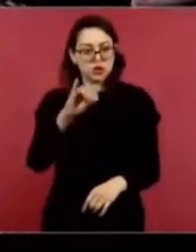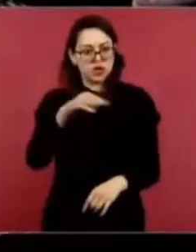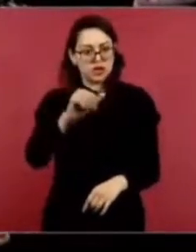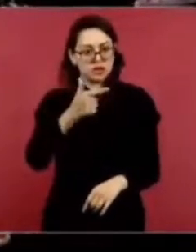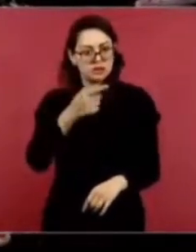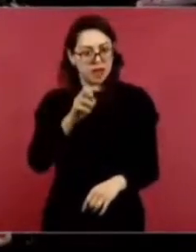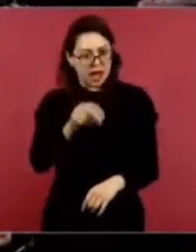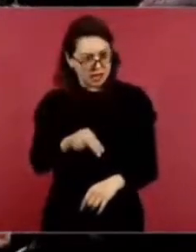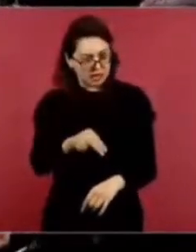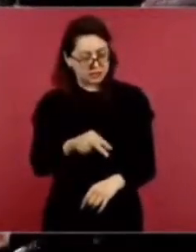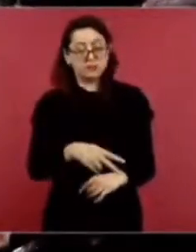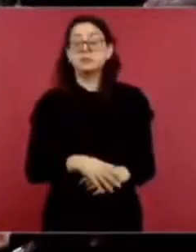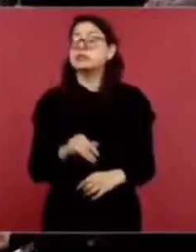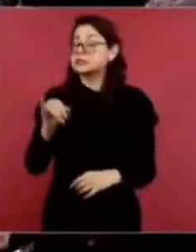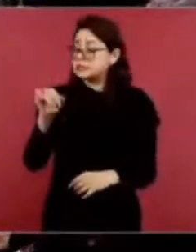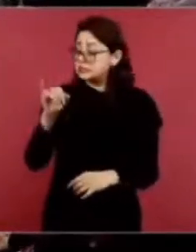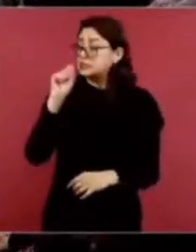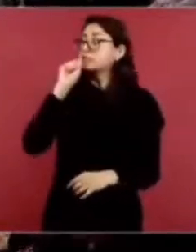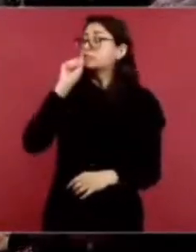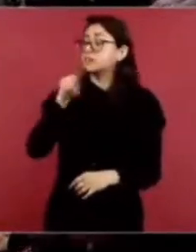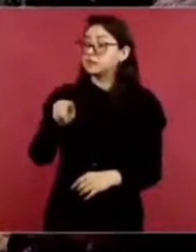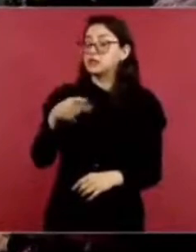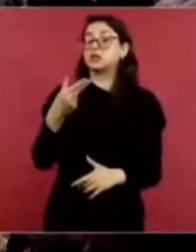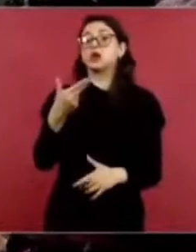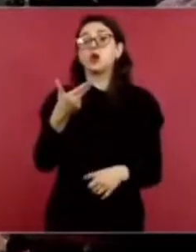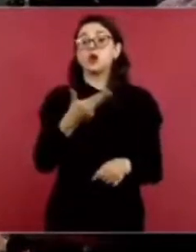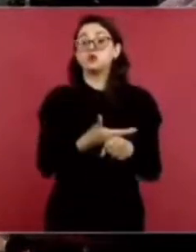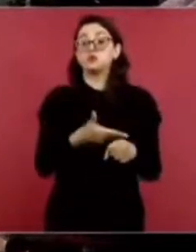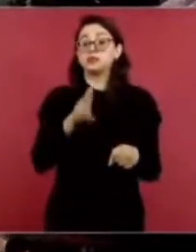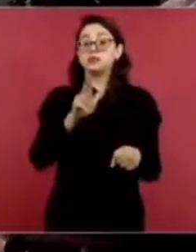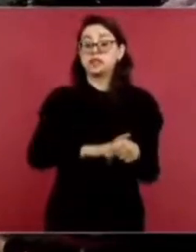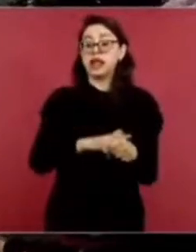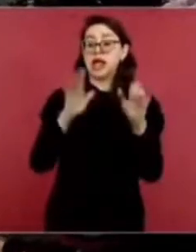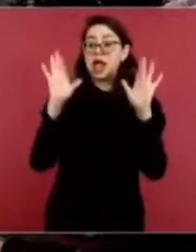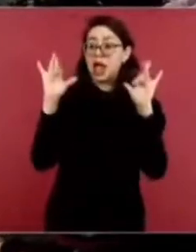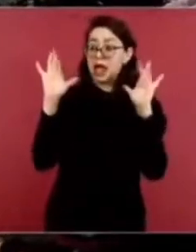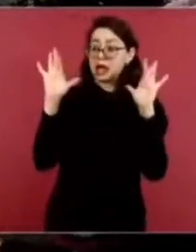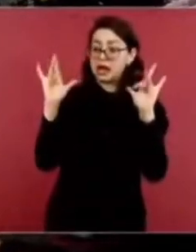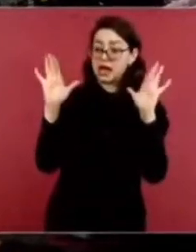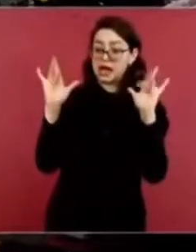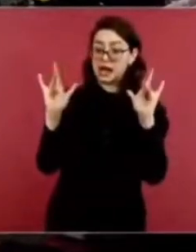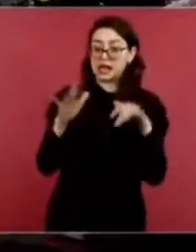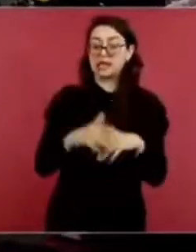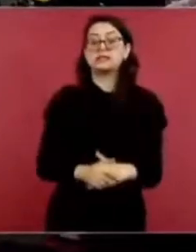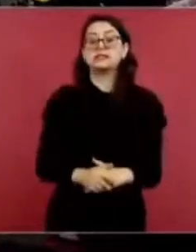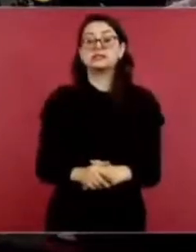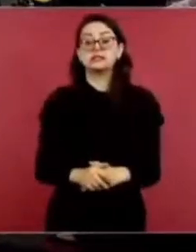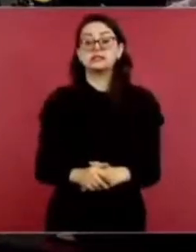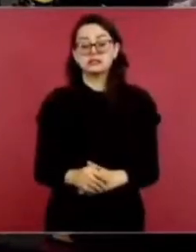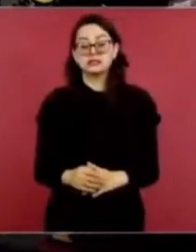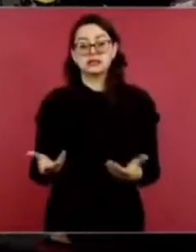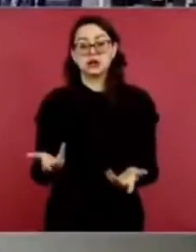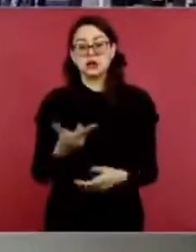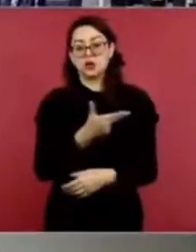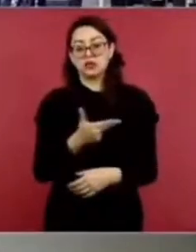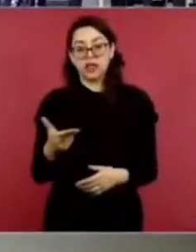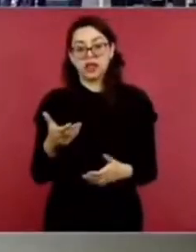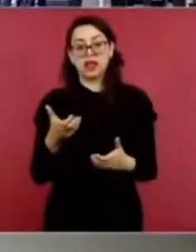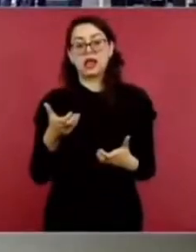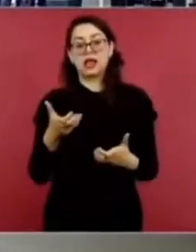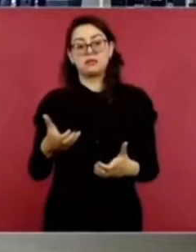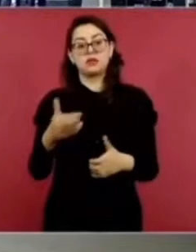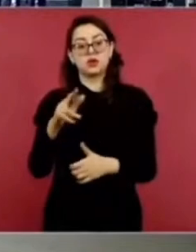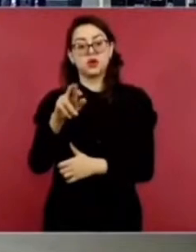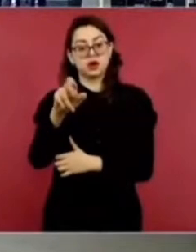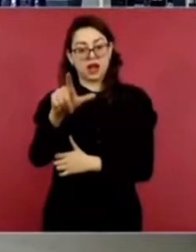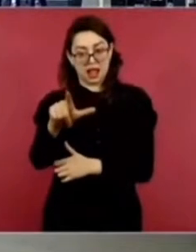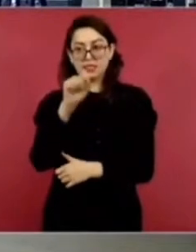de los Hospitales Ángeles, de Camino Real. Sí, pero su dueño es